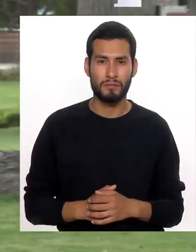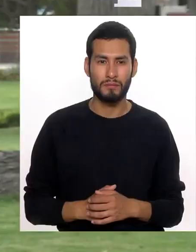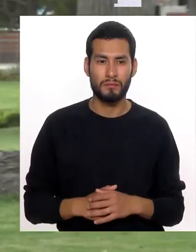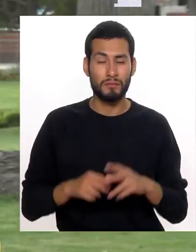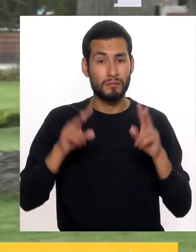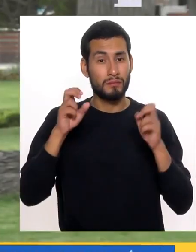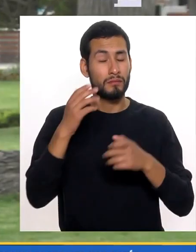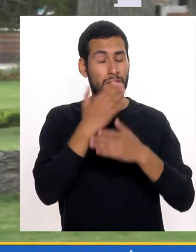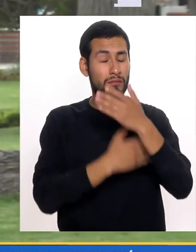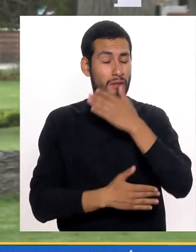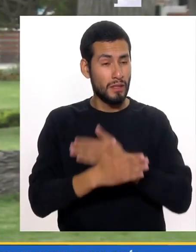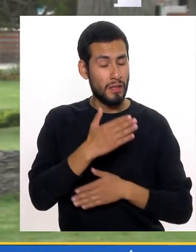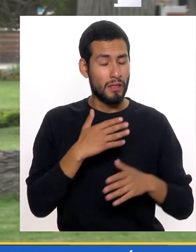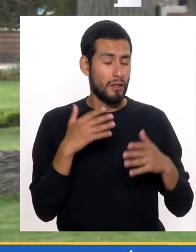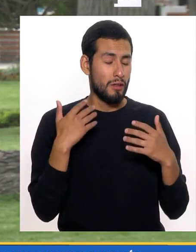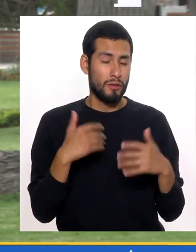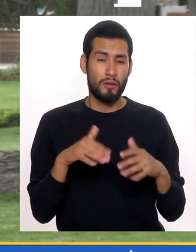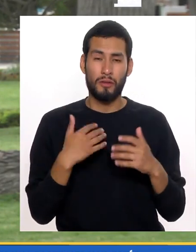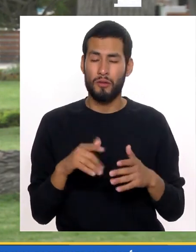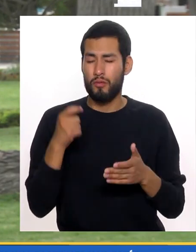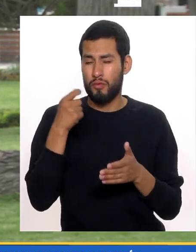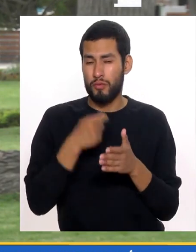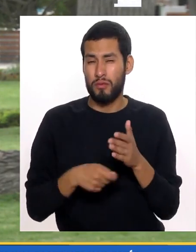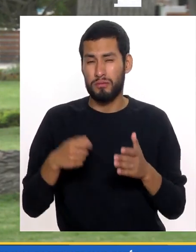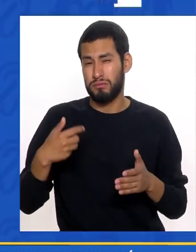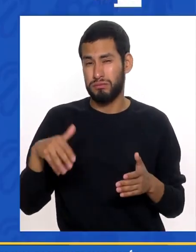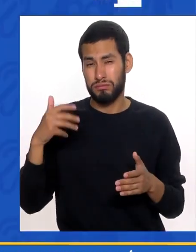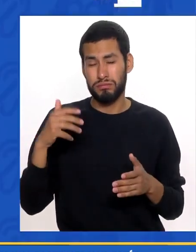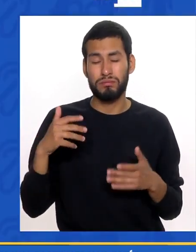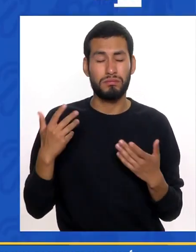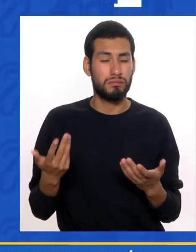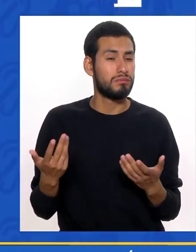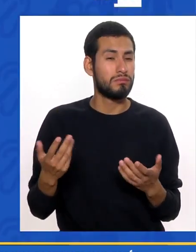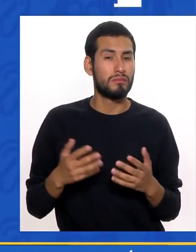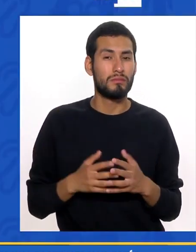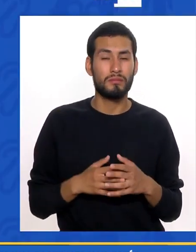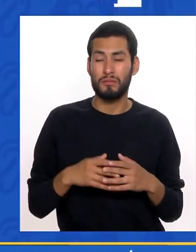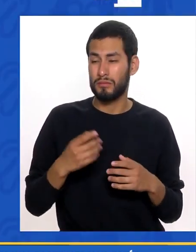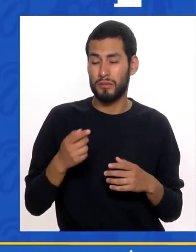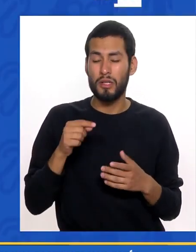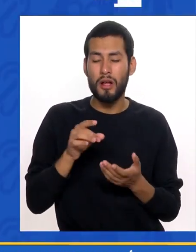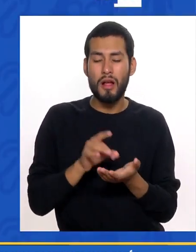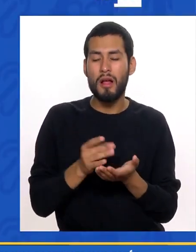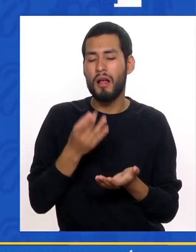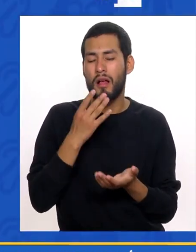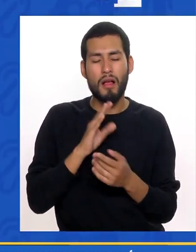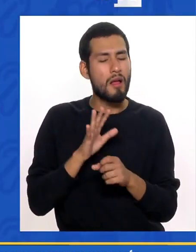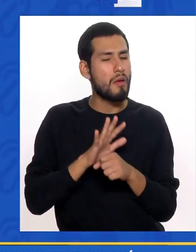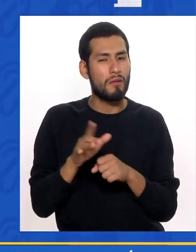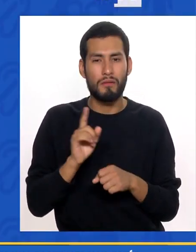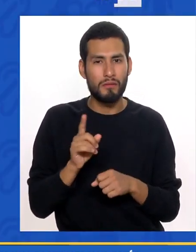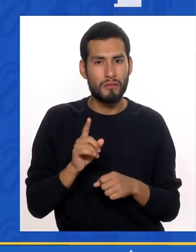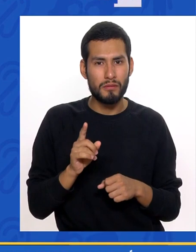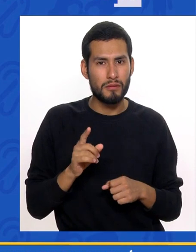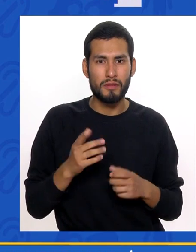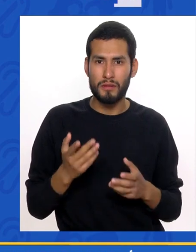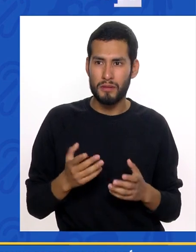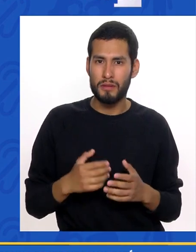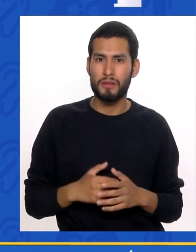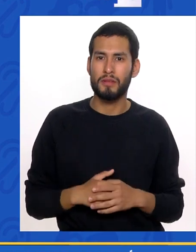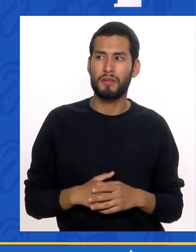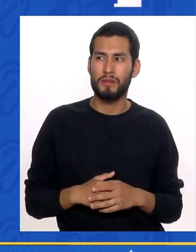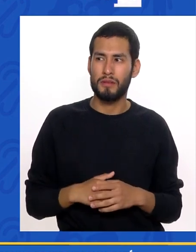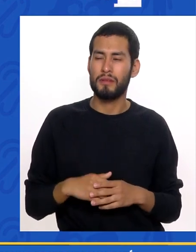El tema De la discapacidad Es muy costoso Y no es que Tomas una pastillita Ah ya está No